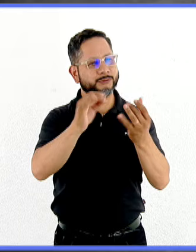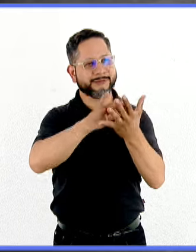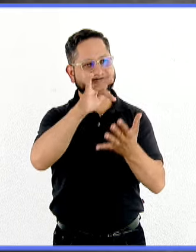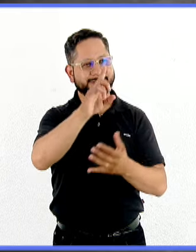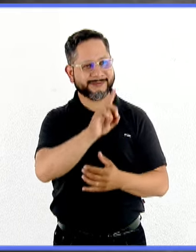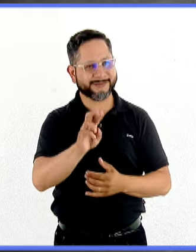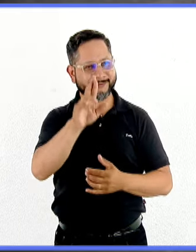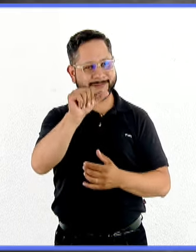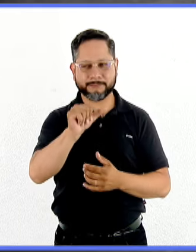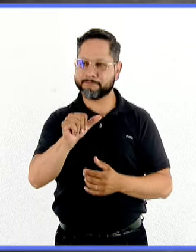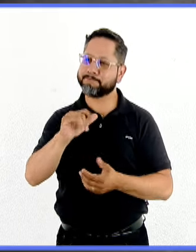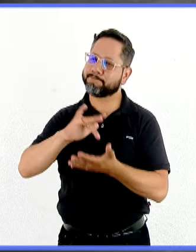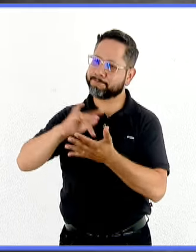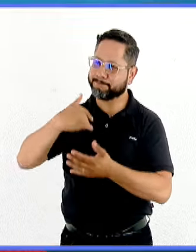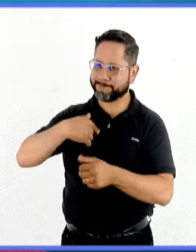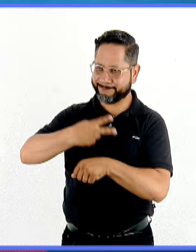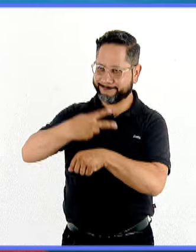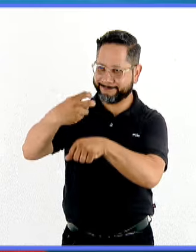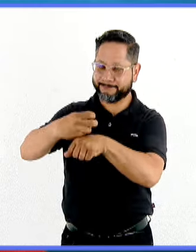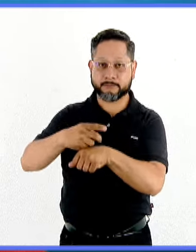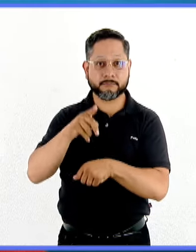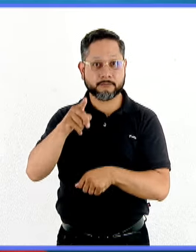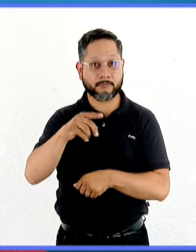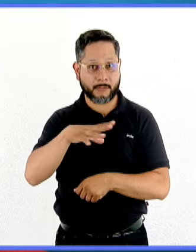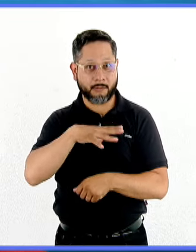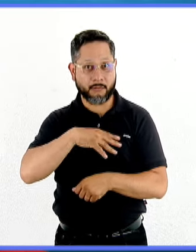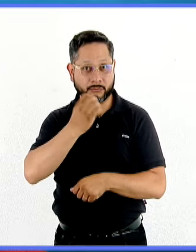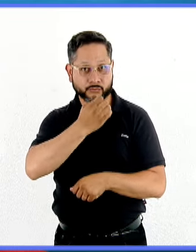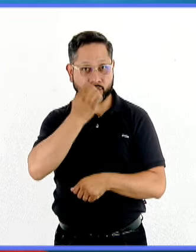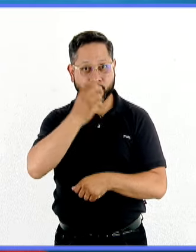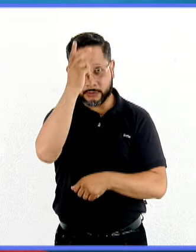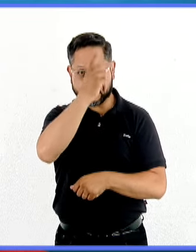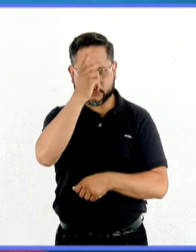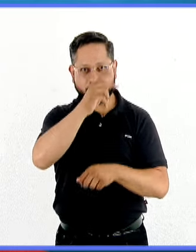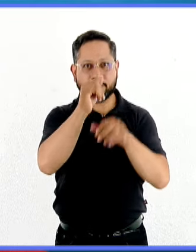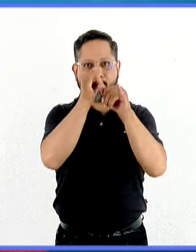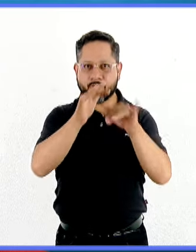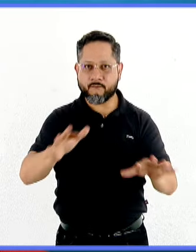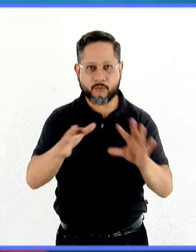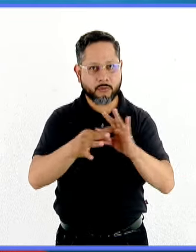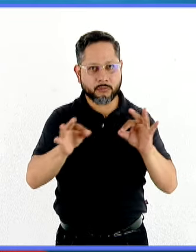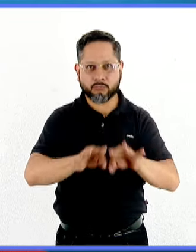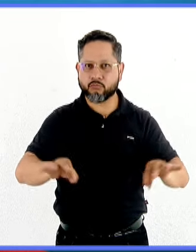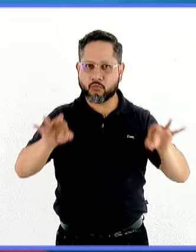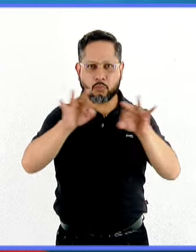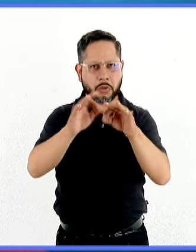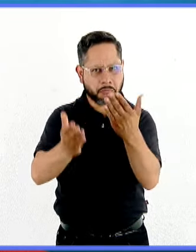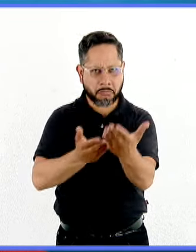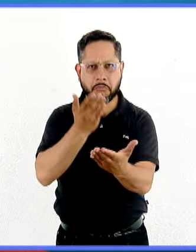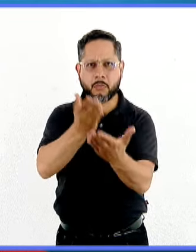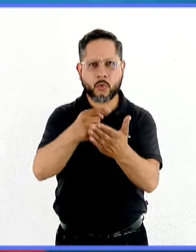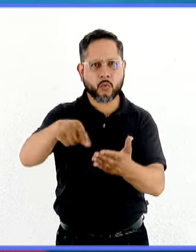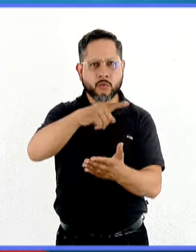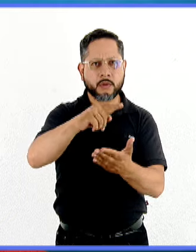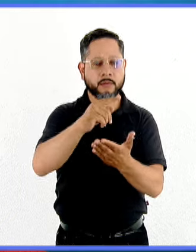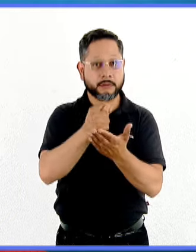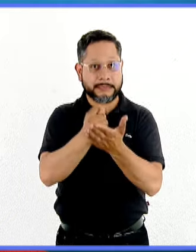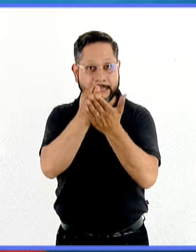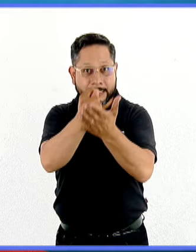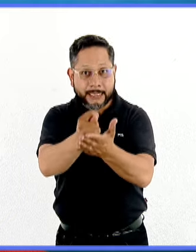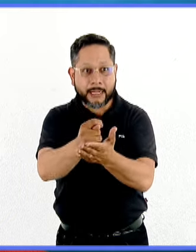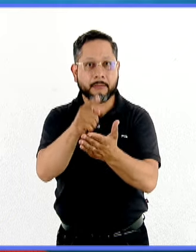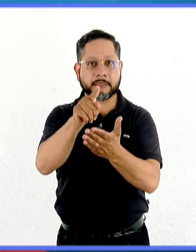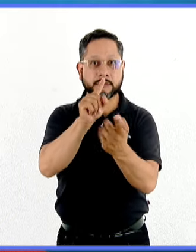Al contrario, gracias por la invitación. Gracias. Y ahí está siempre la Facultad de Psicología que tiene información al respecto y que ofrece de muchas maneras terapia tanto presencial